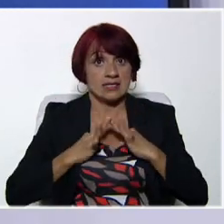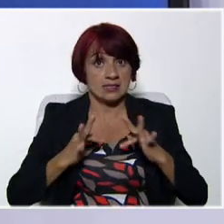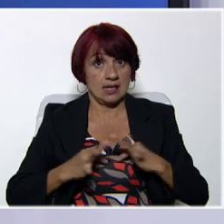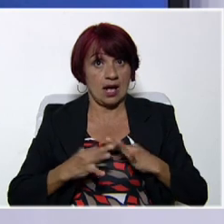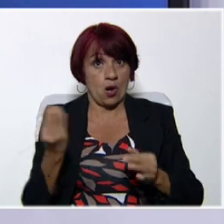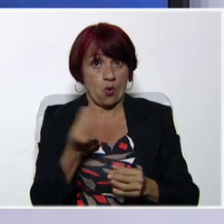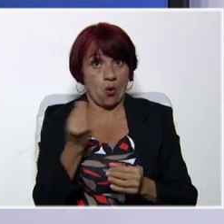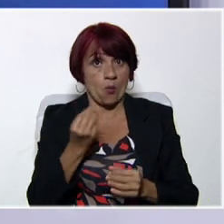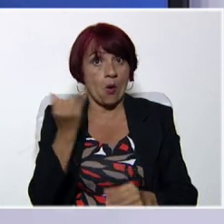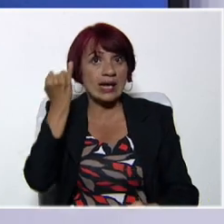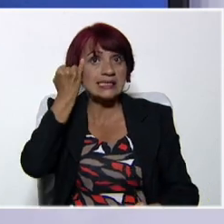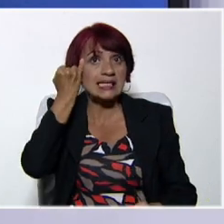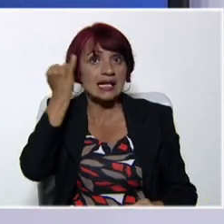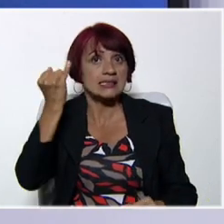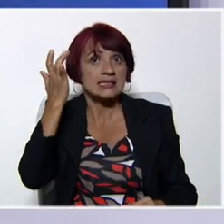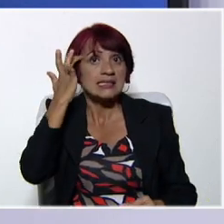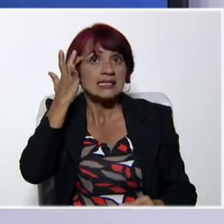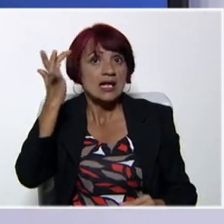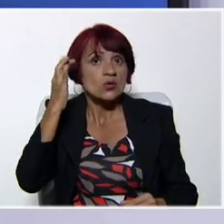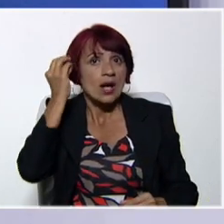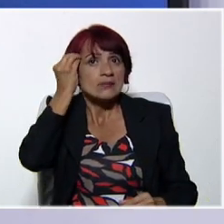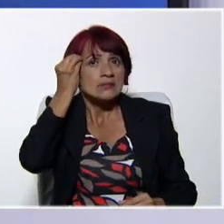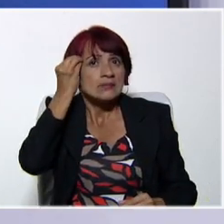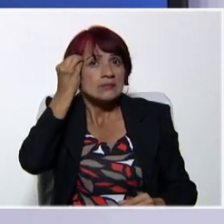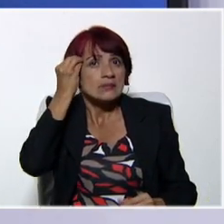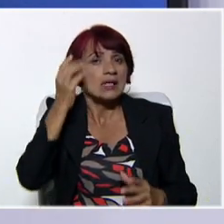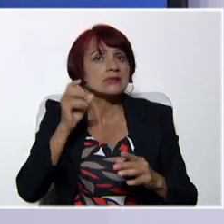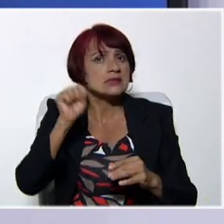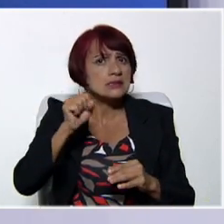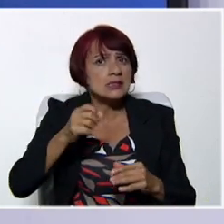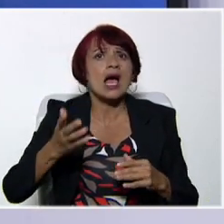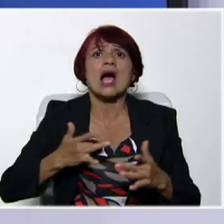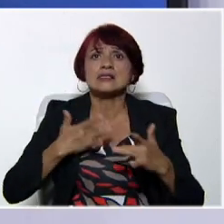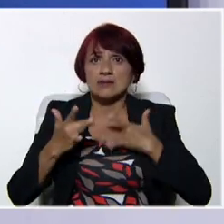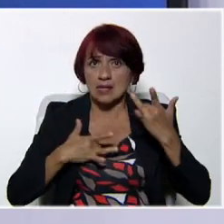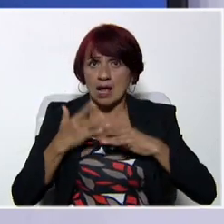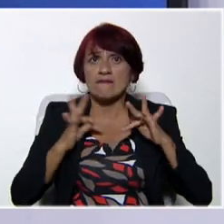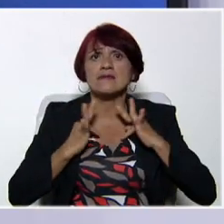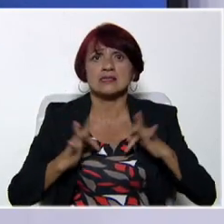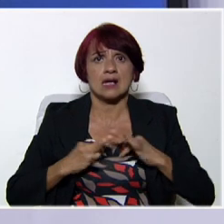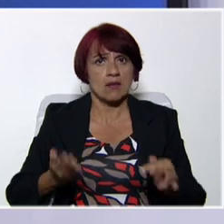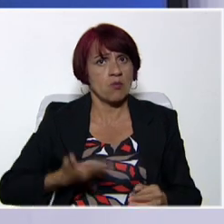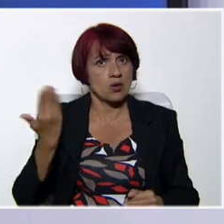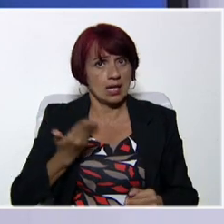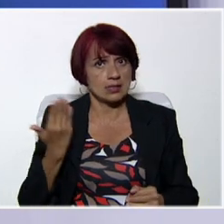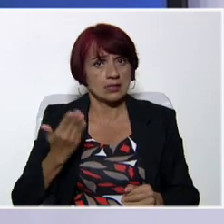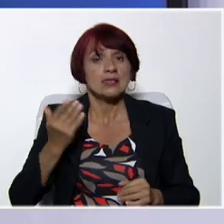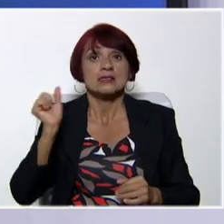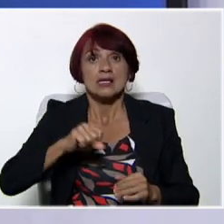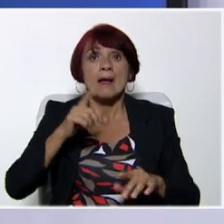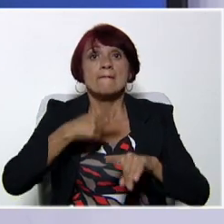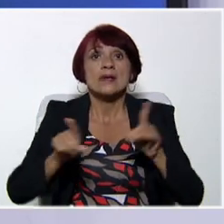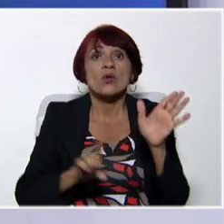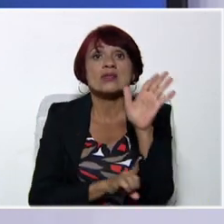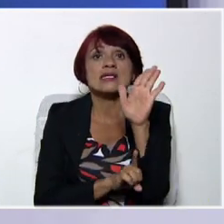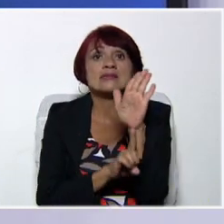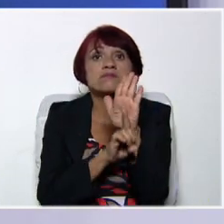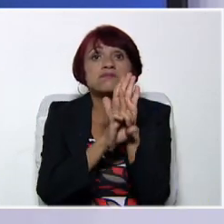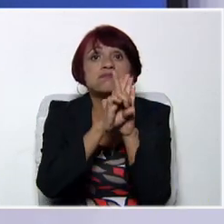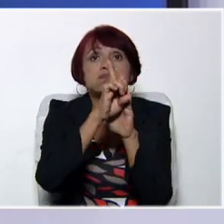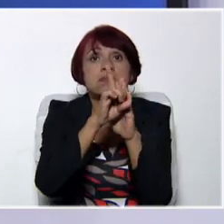como intelectualmente. Sí, realizar actividad física es muy importante, pero también tenemos que desarrollar